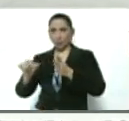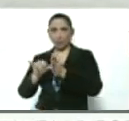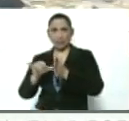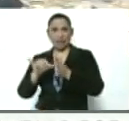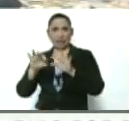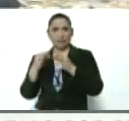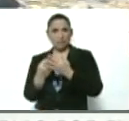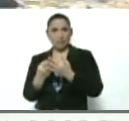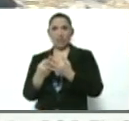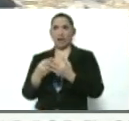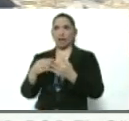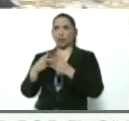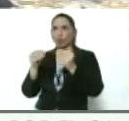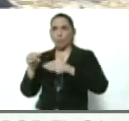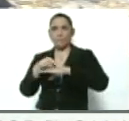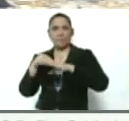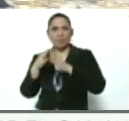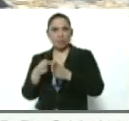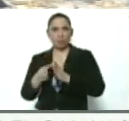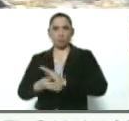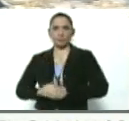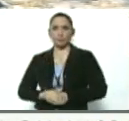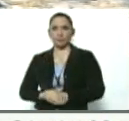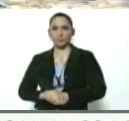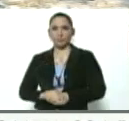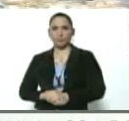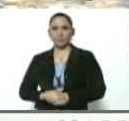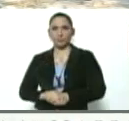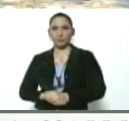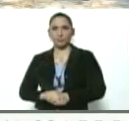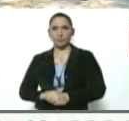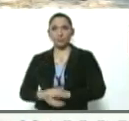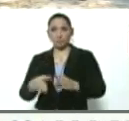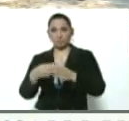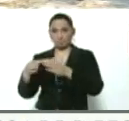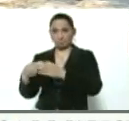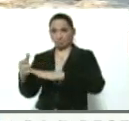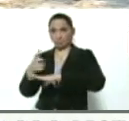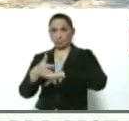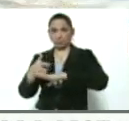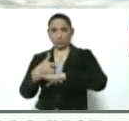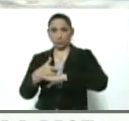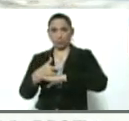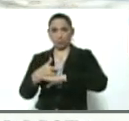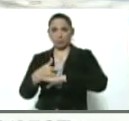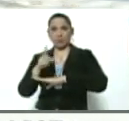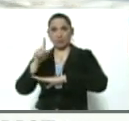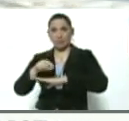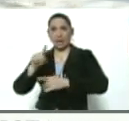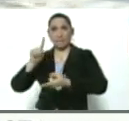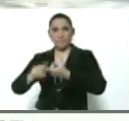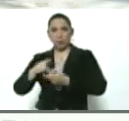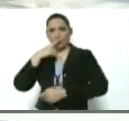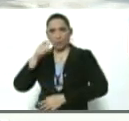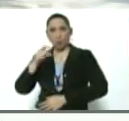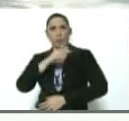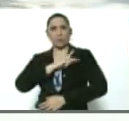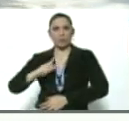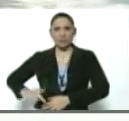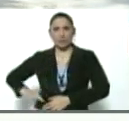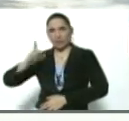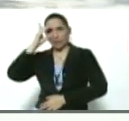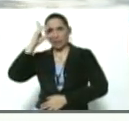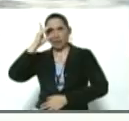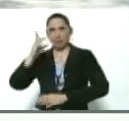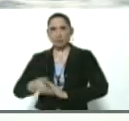familiares, de los ministros del gabinete ejecutivo, de la primera dama de la república, de la vicepresidenta